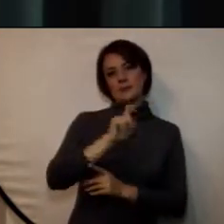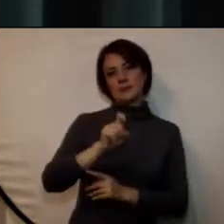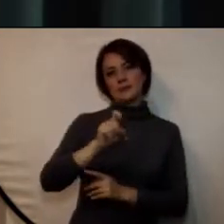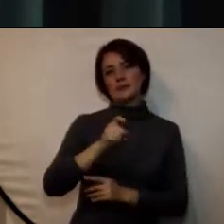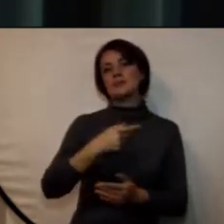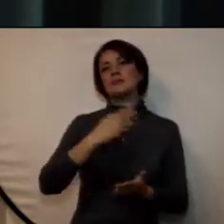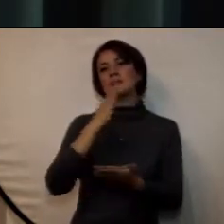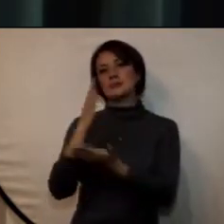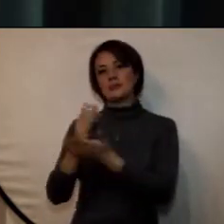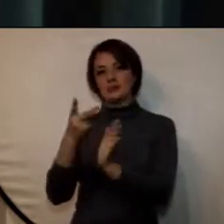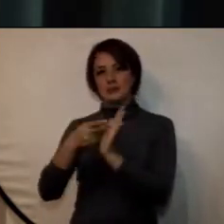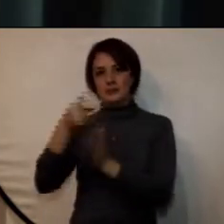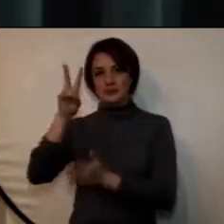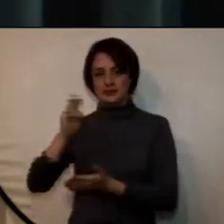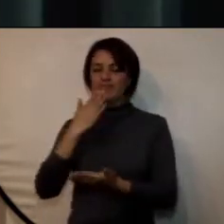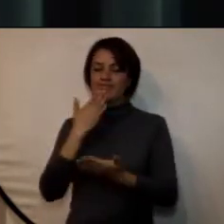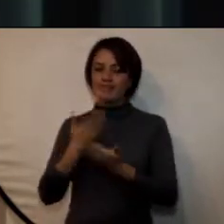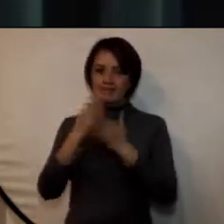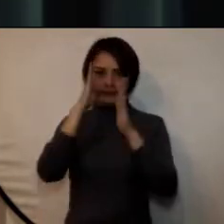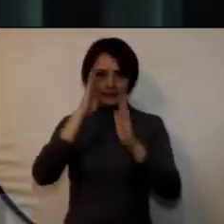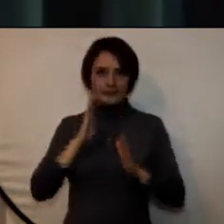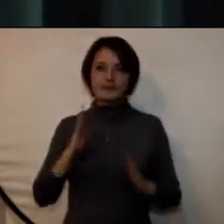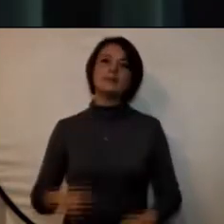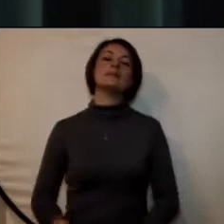-2017. Muchas gracias.